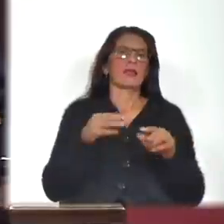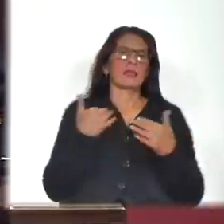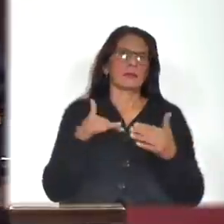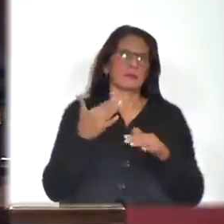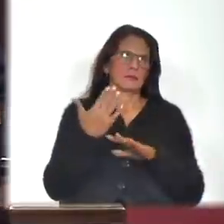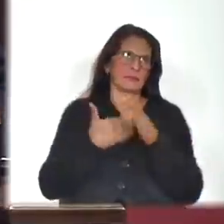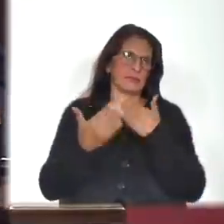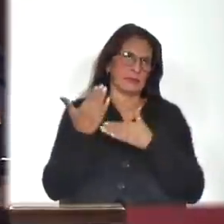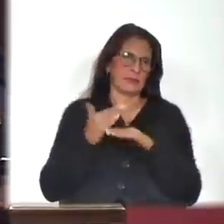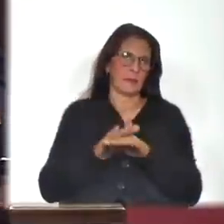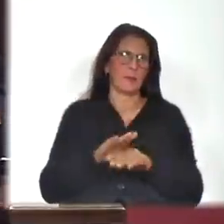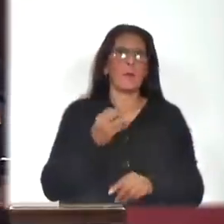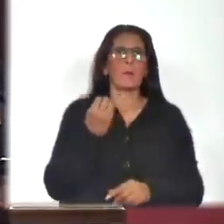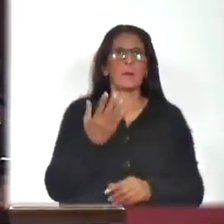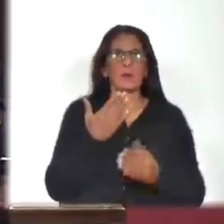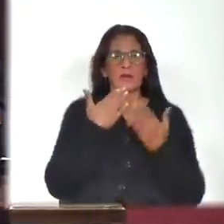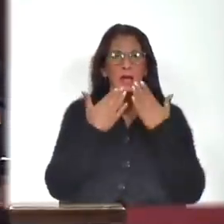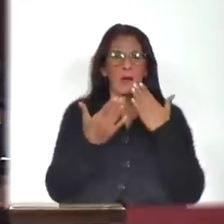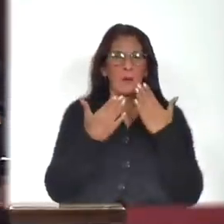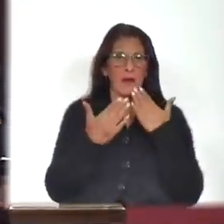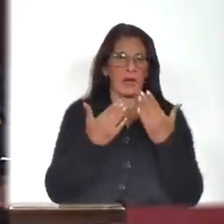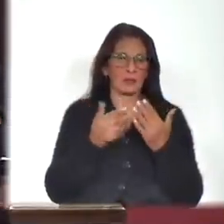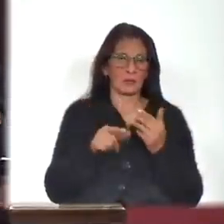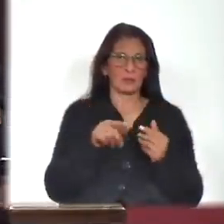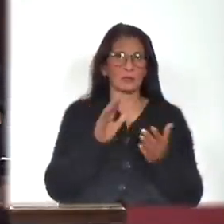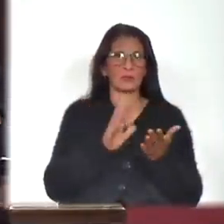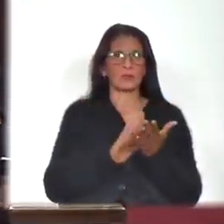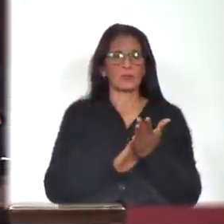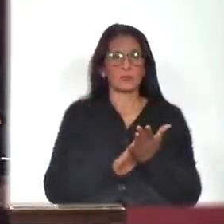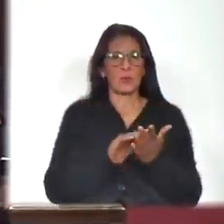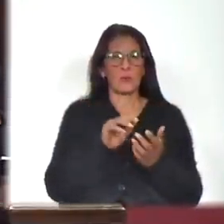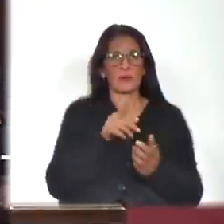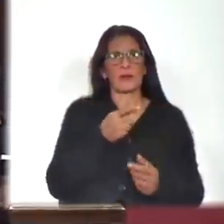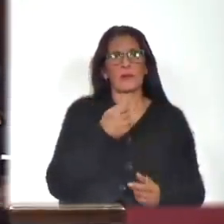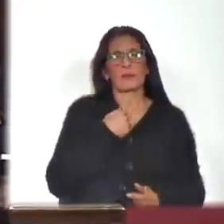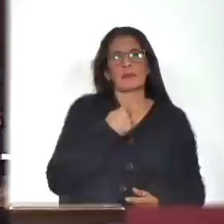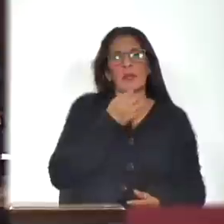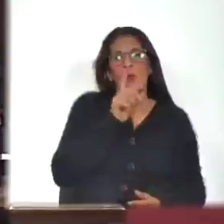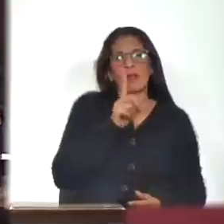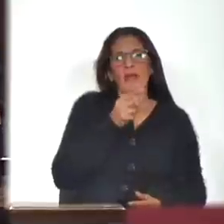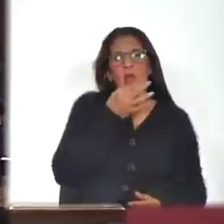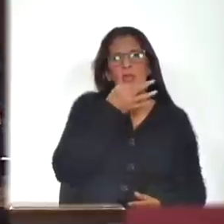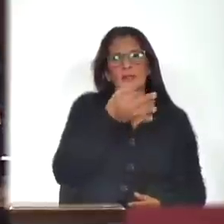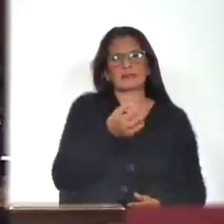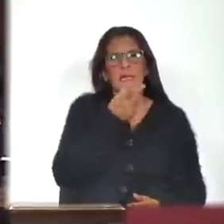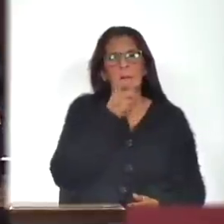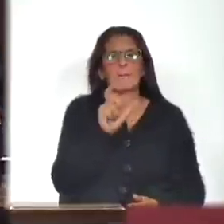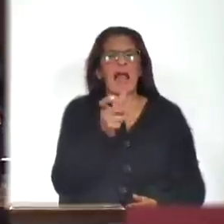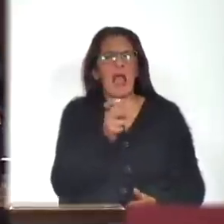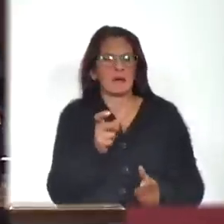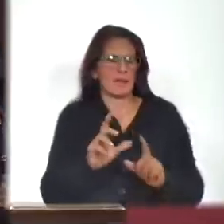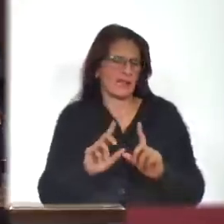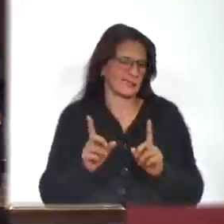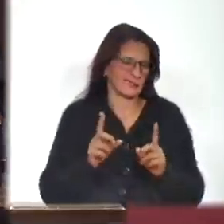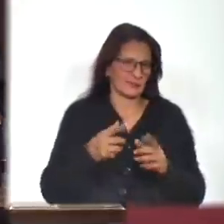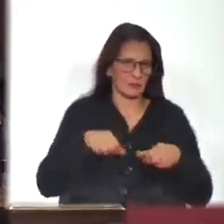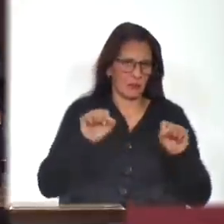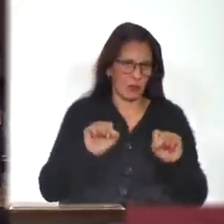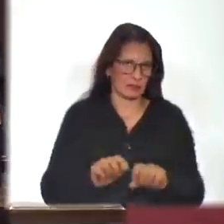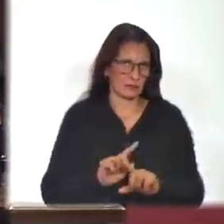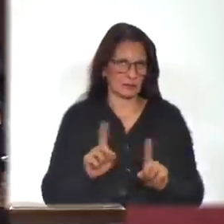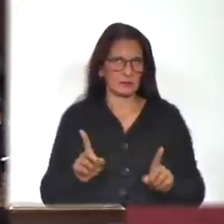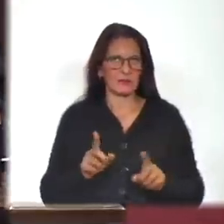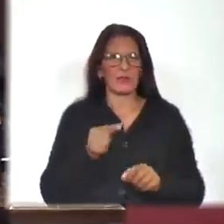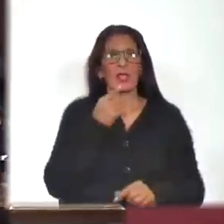porque hablando en tono sosegado y sin utilizar palabras gruesas, dijo que los